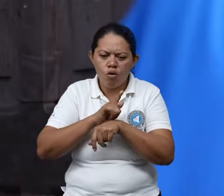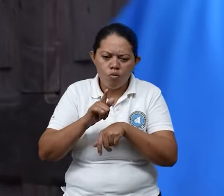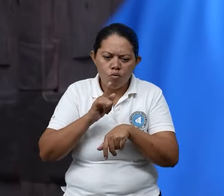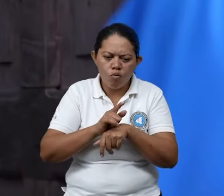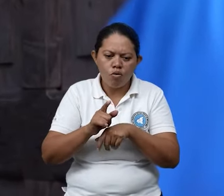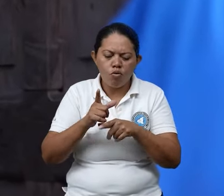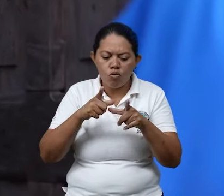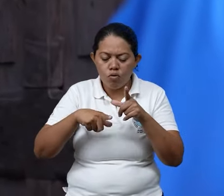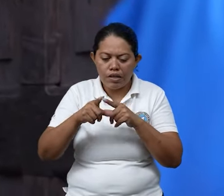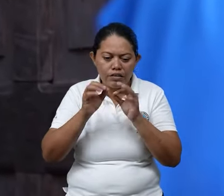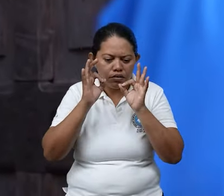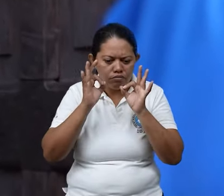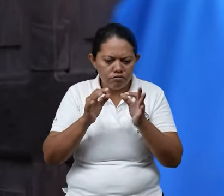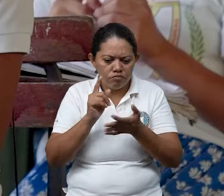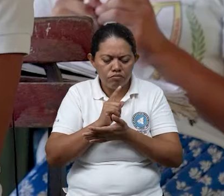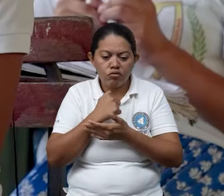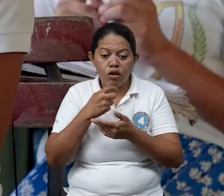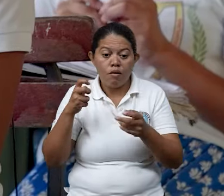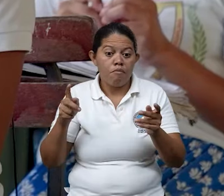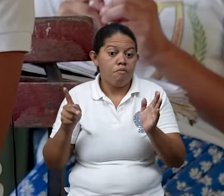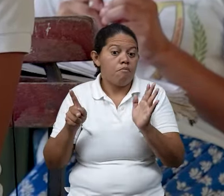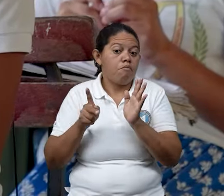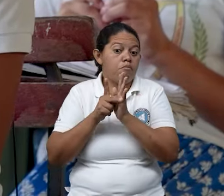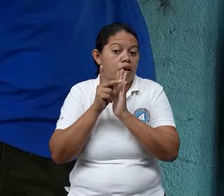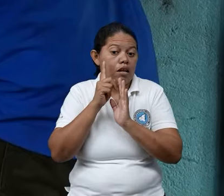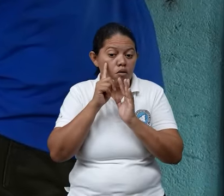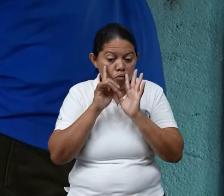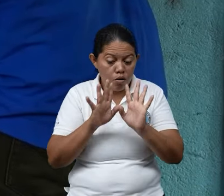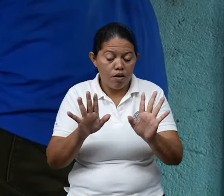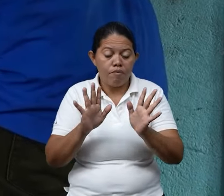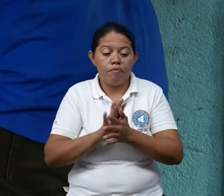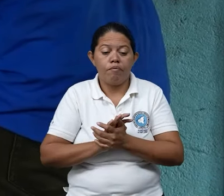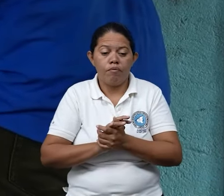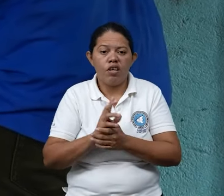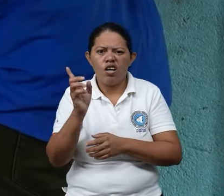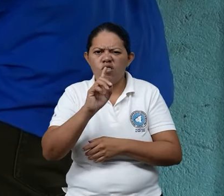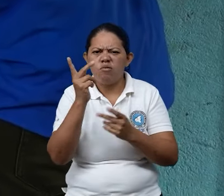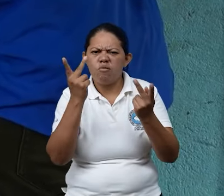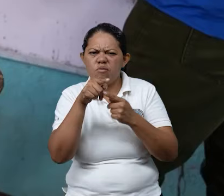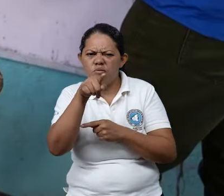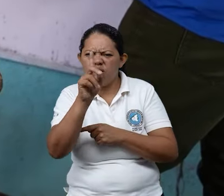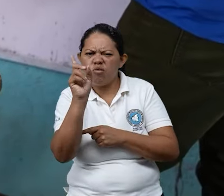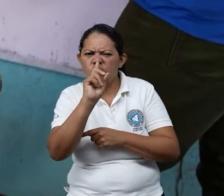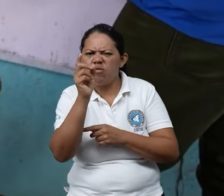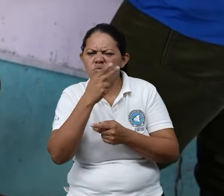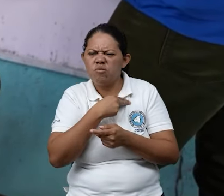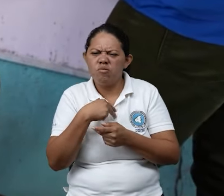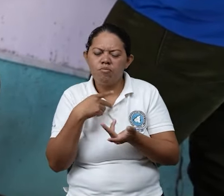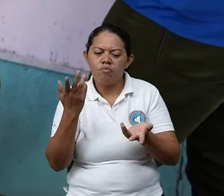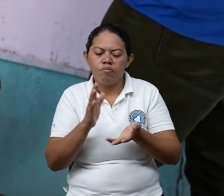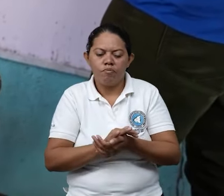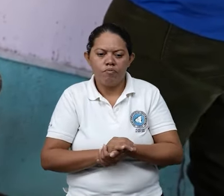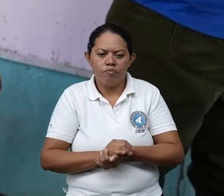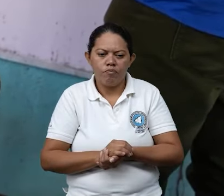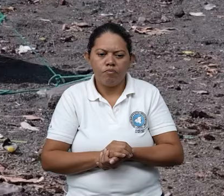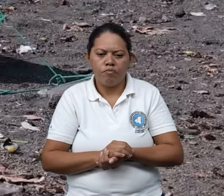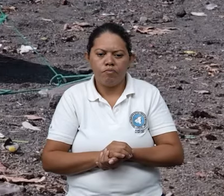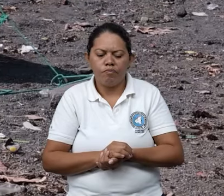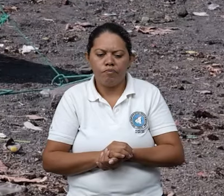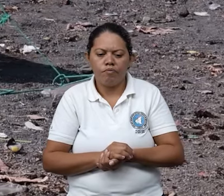lugar seguro, porque si hay peligro ya sabemos qué hacer. ¿A dónde viene? A la